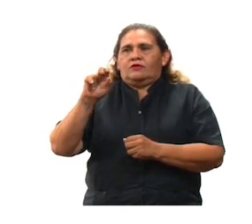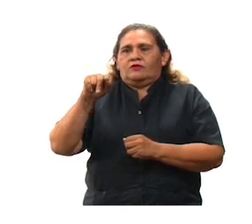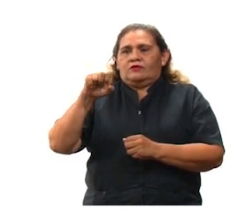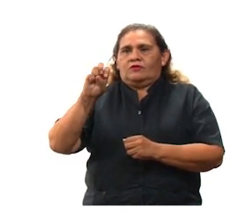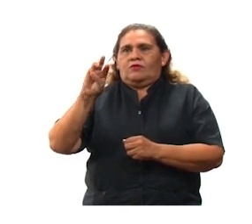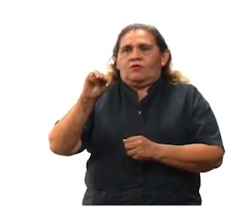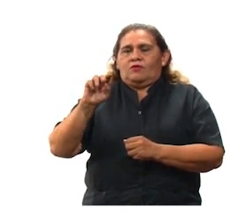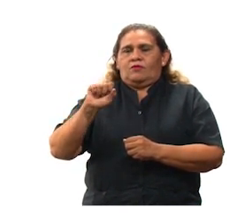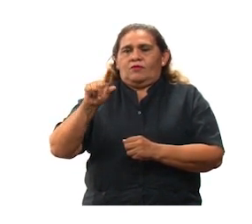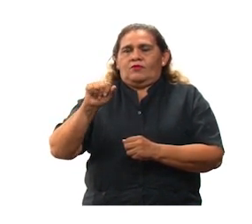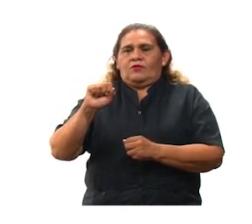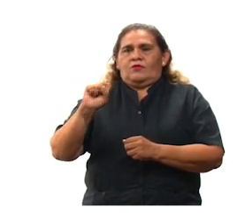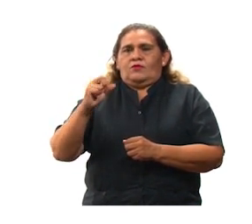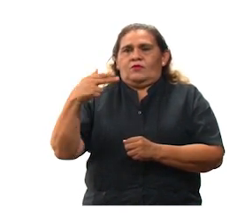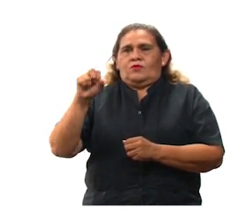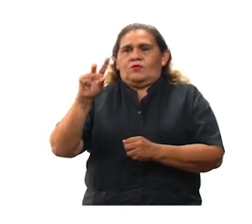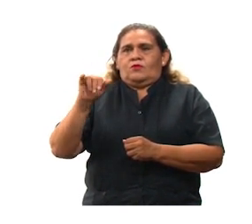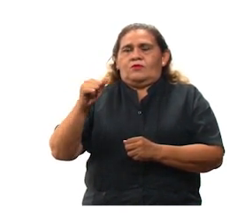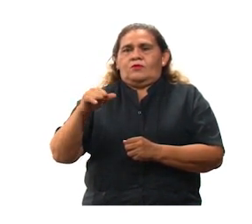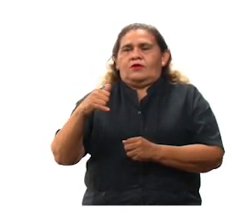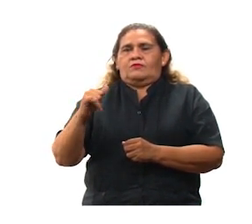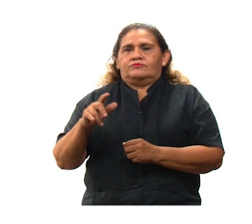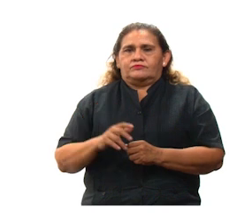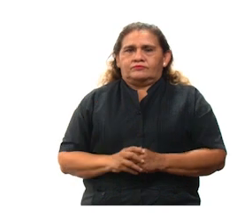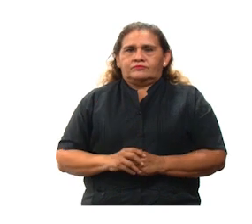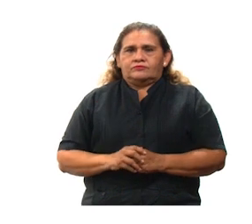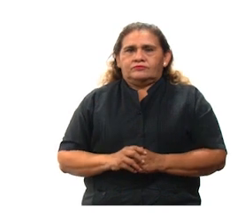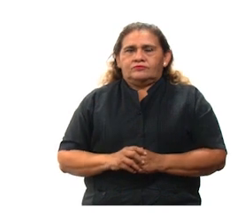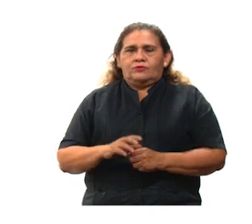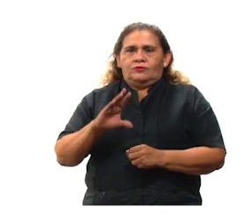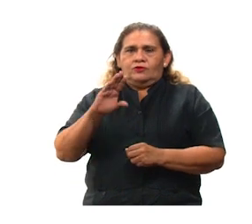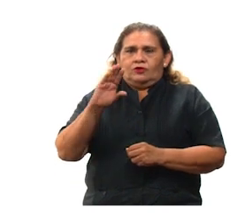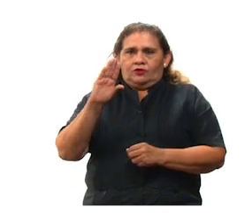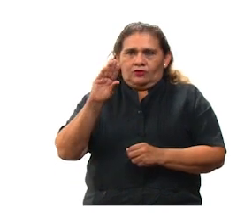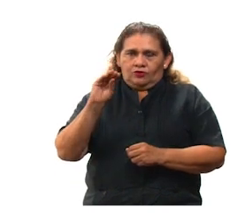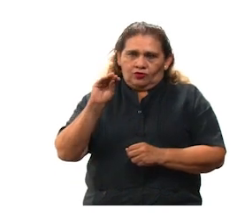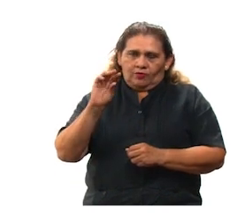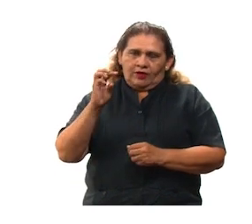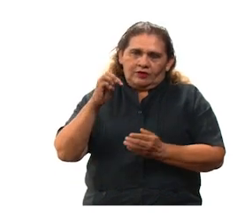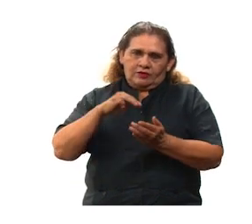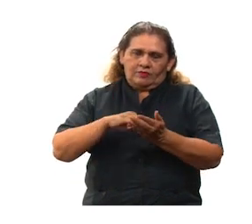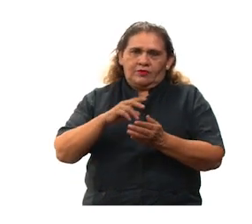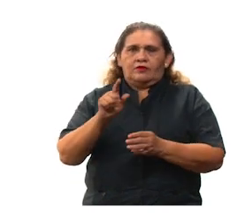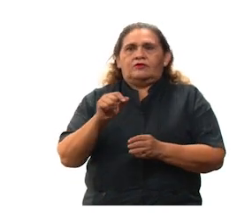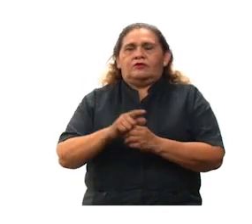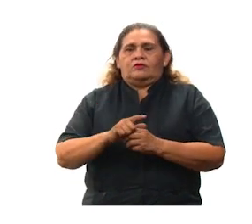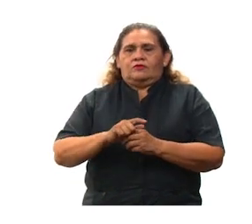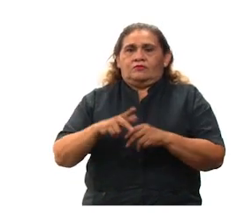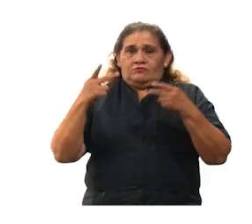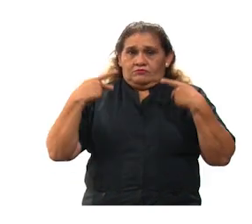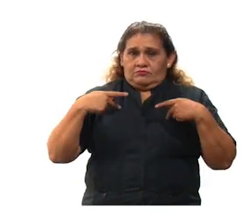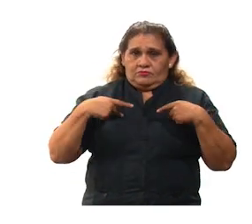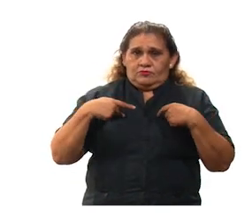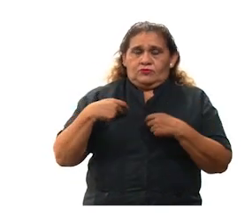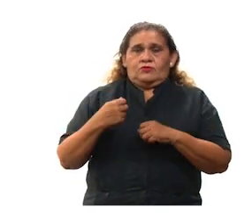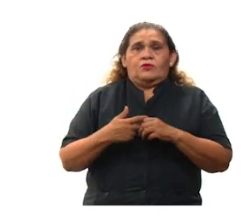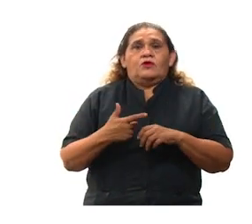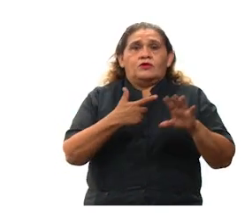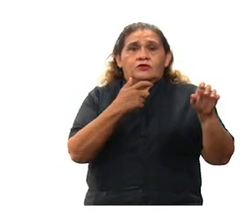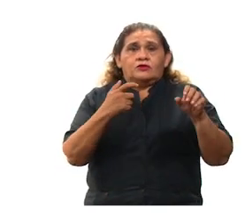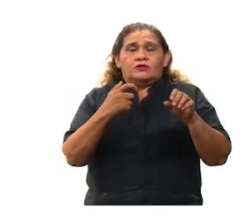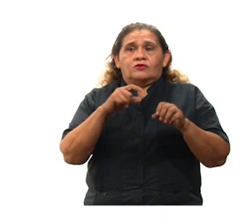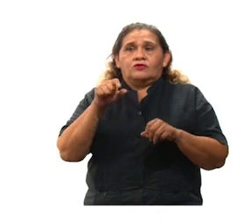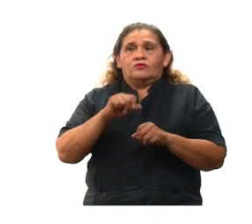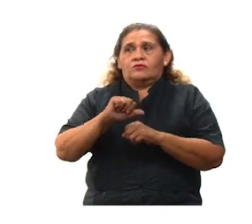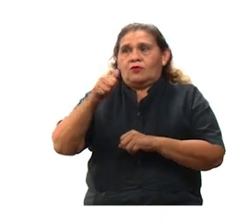Tzucacap, Huayma y Yaxcucul. De los 90,941 casos positivos, 706